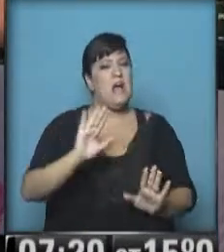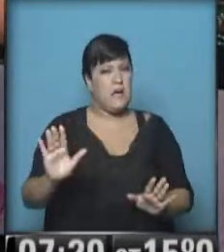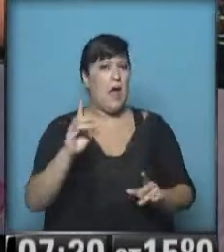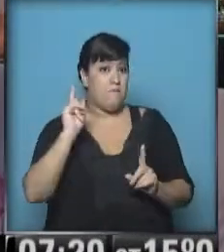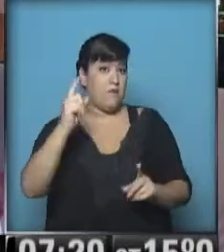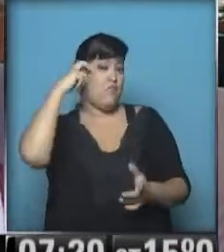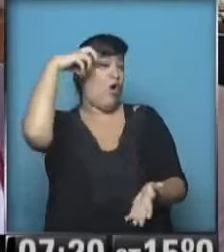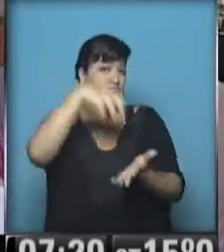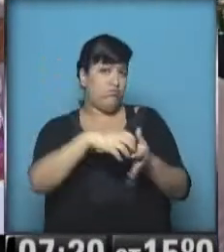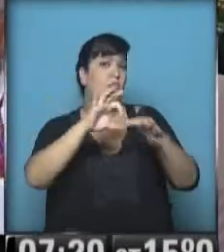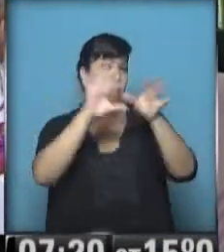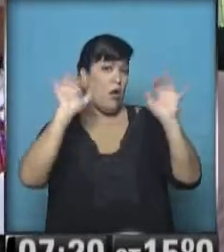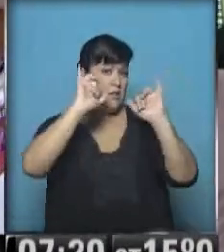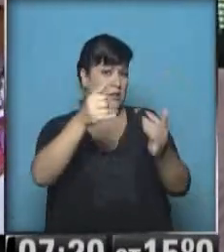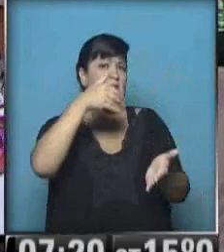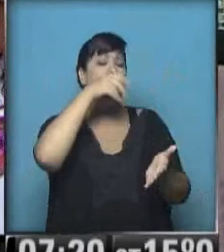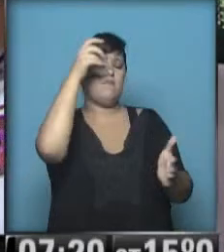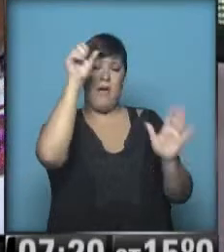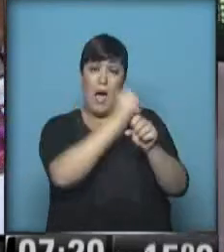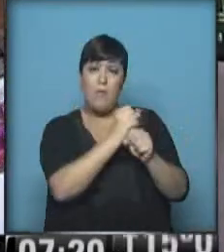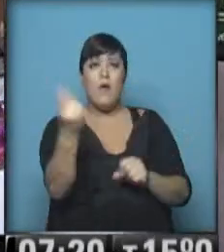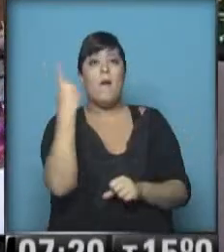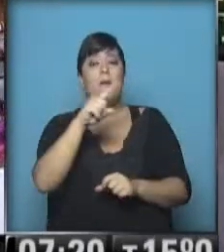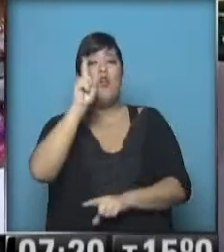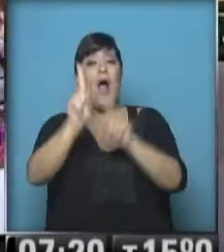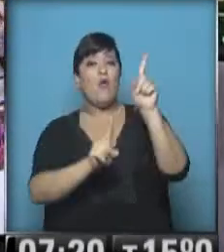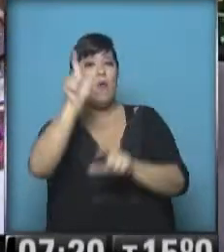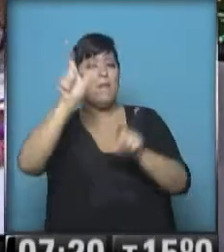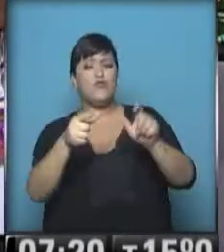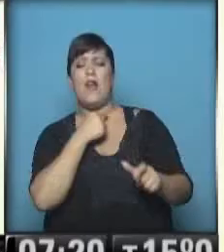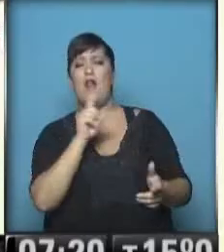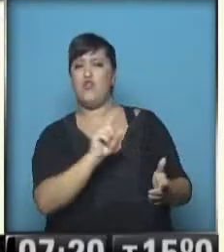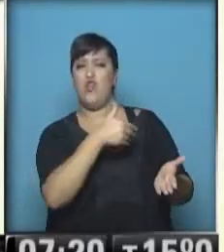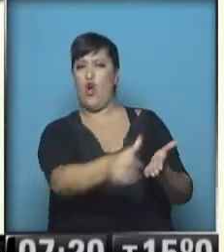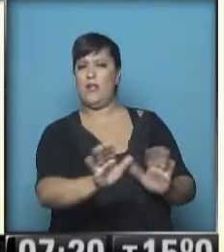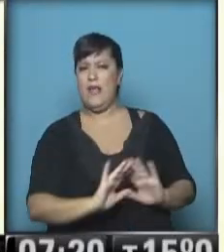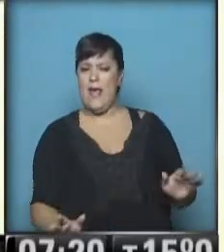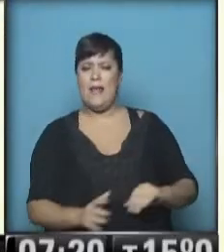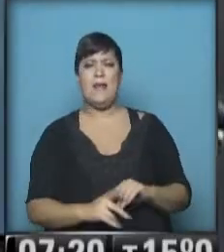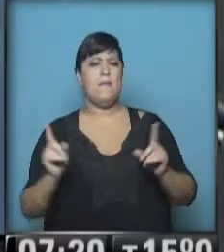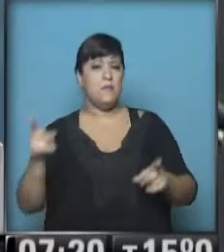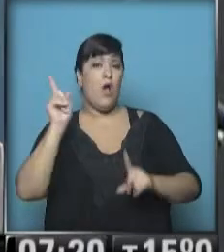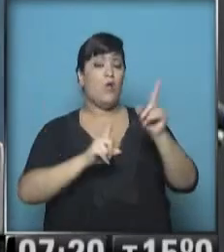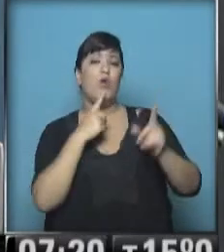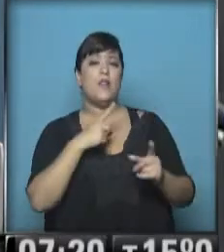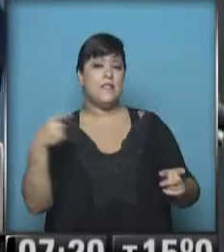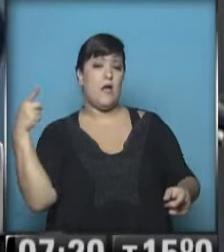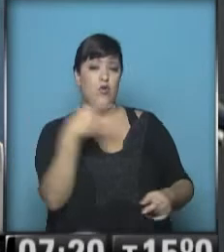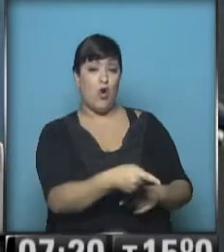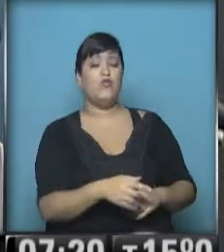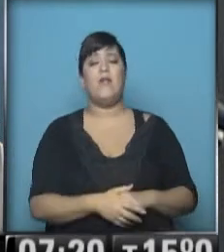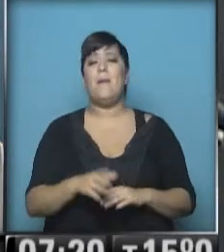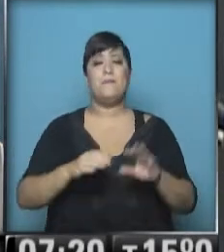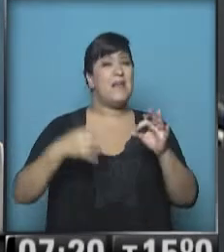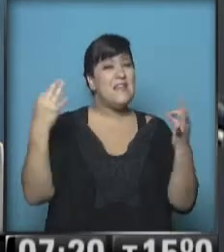constitucional, democrática en el Congreso, pero también hay empresarios que dicen vamos a ir contra esas medidas y decisiones del Congreso. En